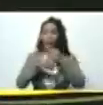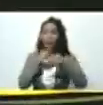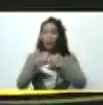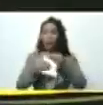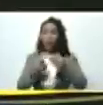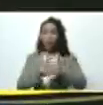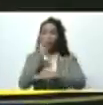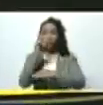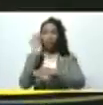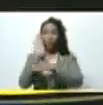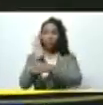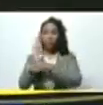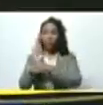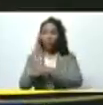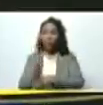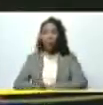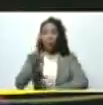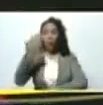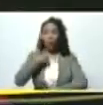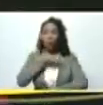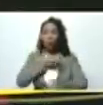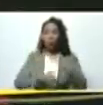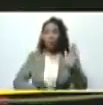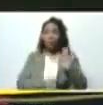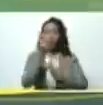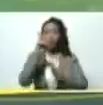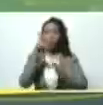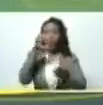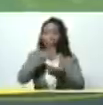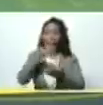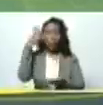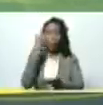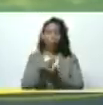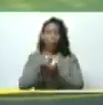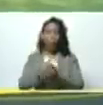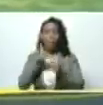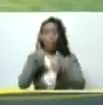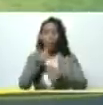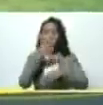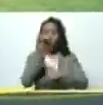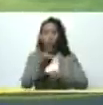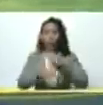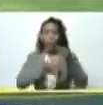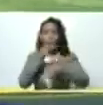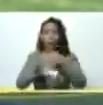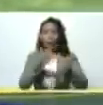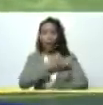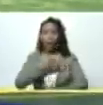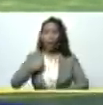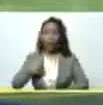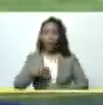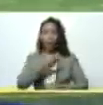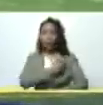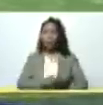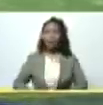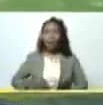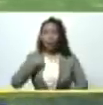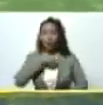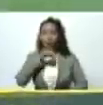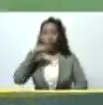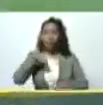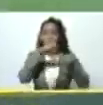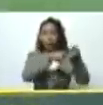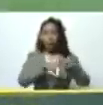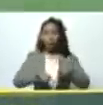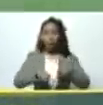este caso estos cultivos importantes que estamos desarrollando en el estado de Monaga como muy bien usted lo explicaba querido presidente nos encontramos el agropecuario